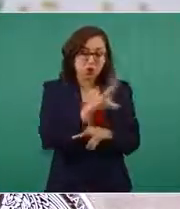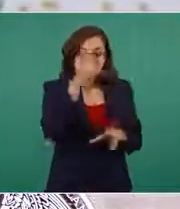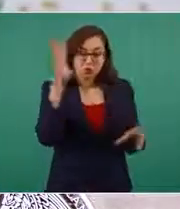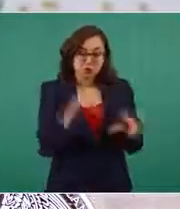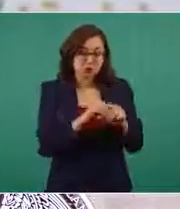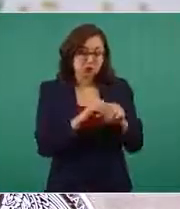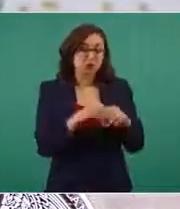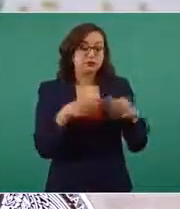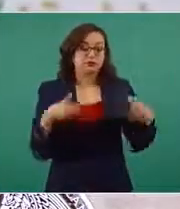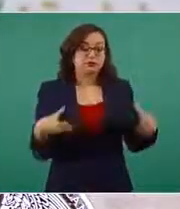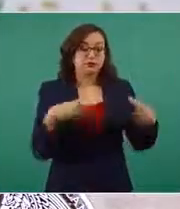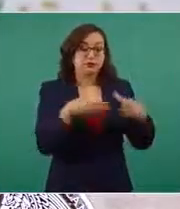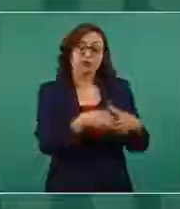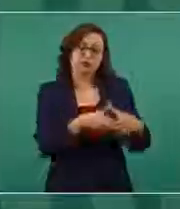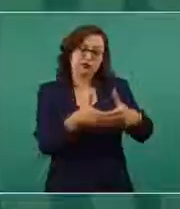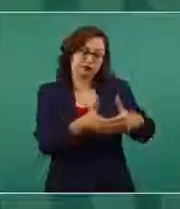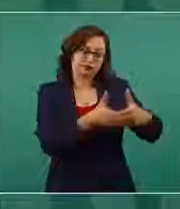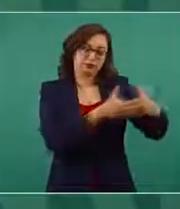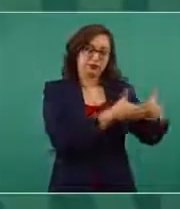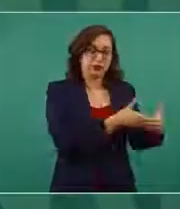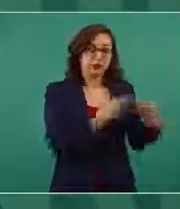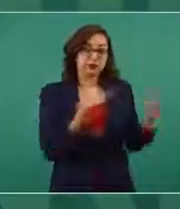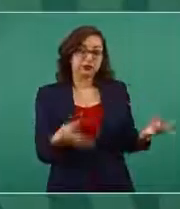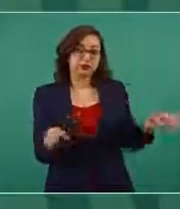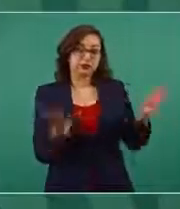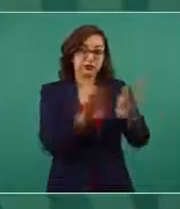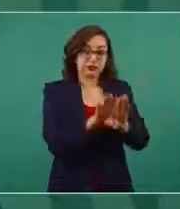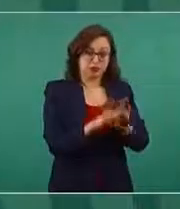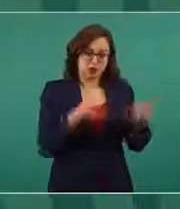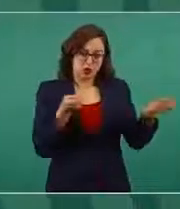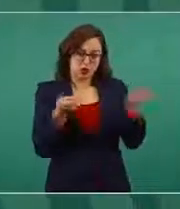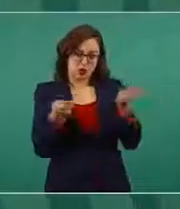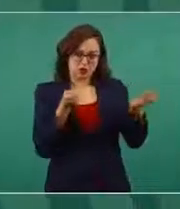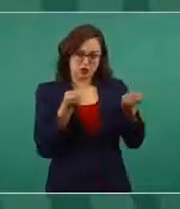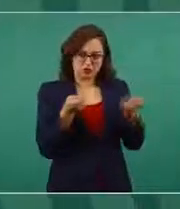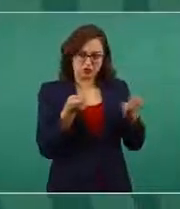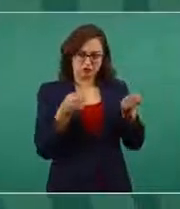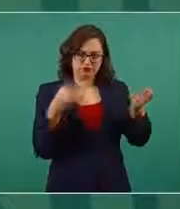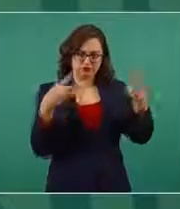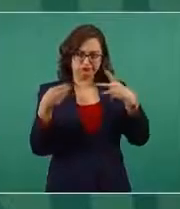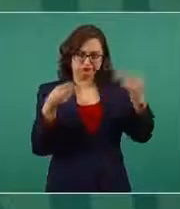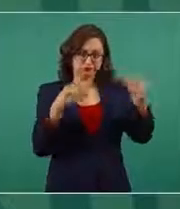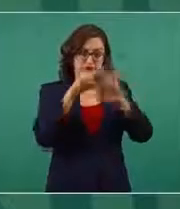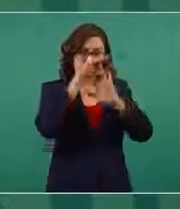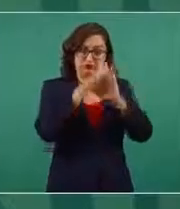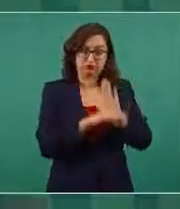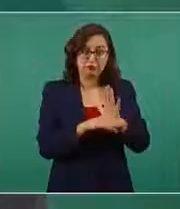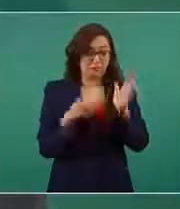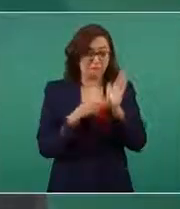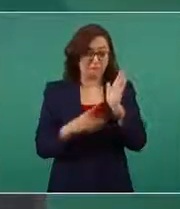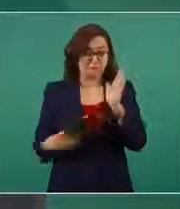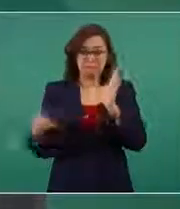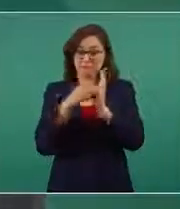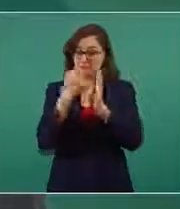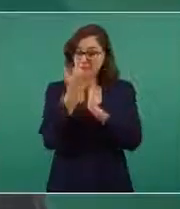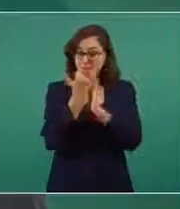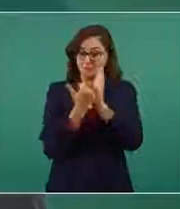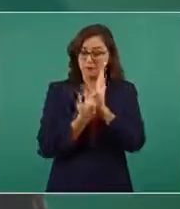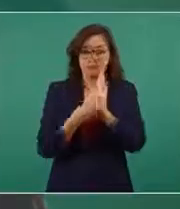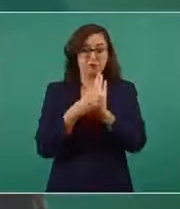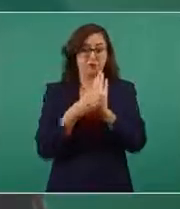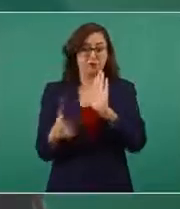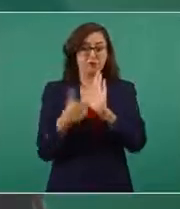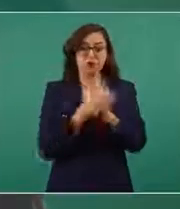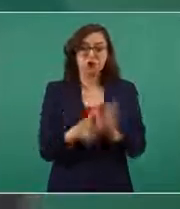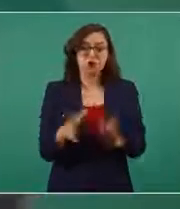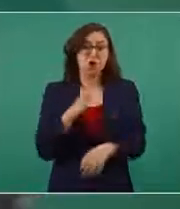mitigación en el conjunto de la escuela, sino de contención. Esta metodología está muy establecida en el Sistema de Salud Pública. Y lo